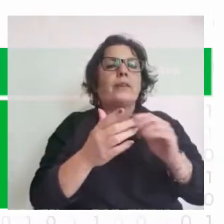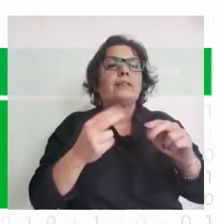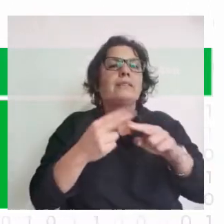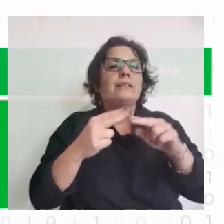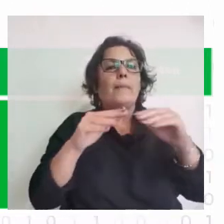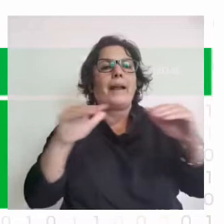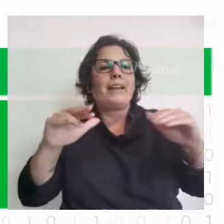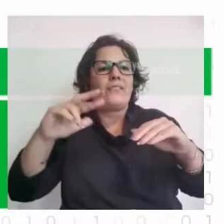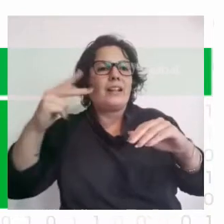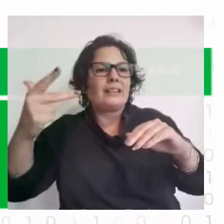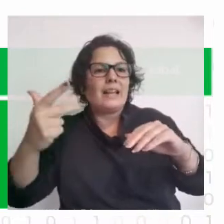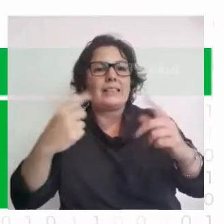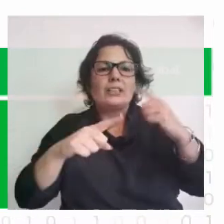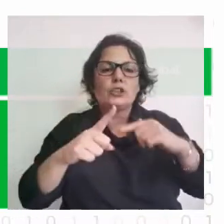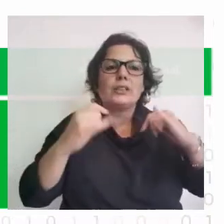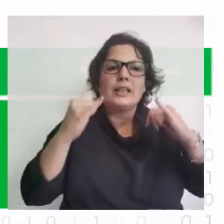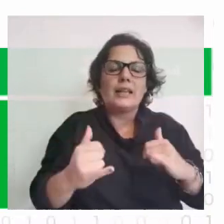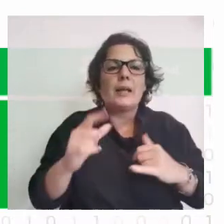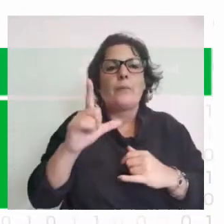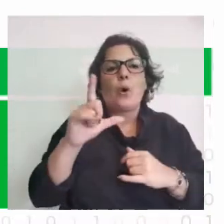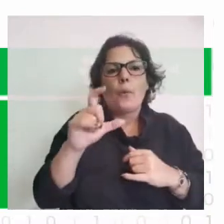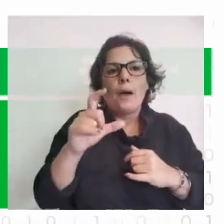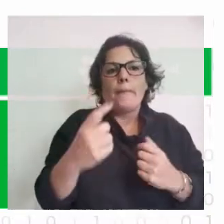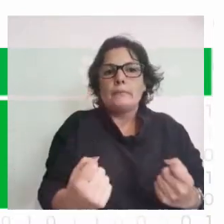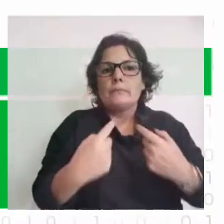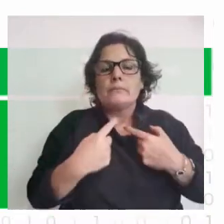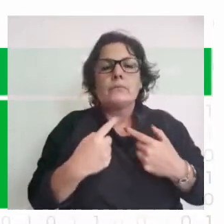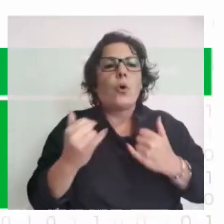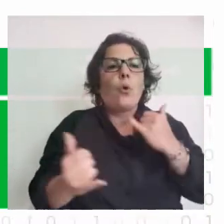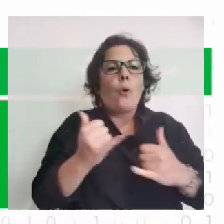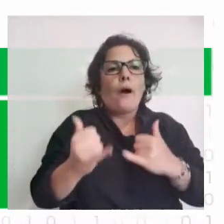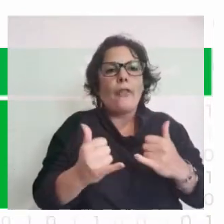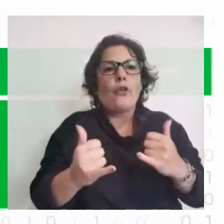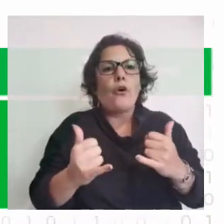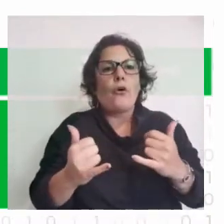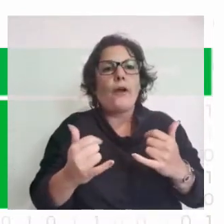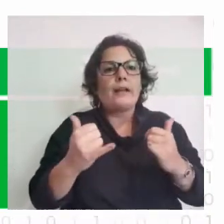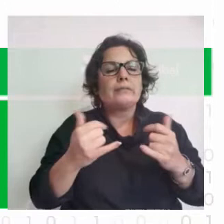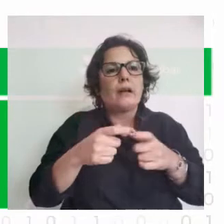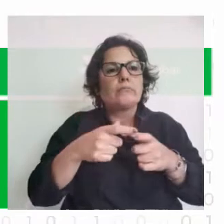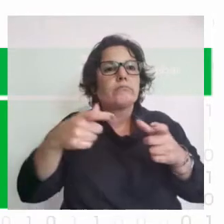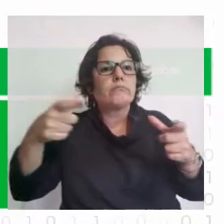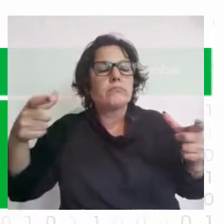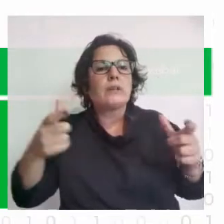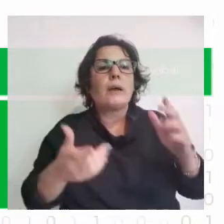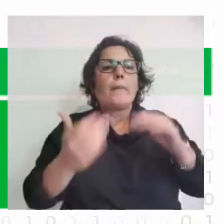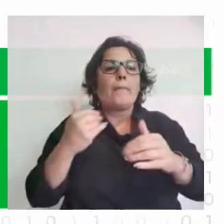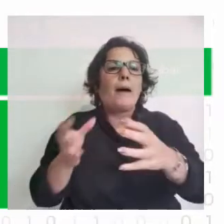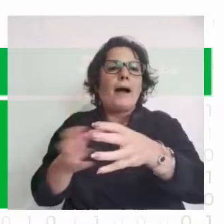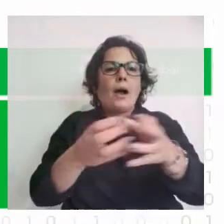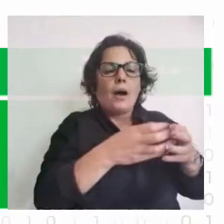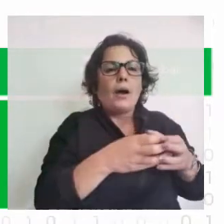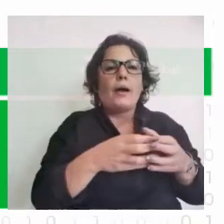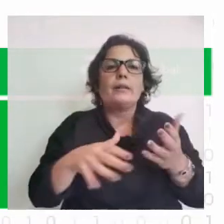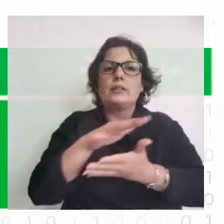entonces vemos como que obviamente desde el lado de las jugadoras está creciendo el femenino, cada vez hay más cuadros y más participación y eso está